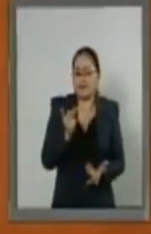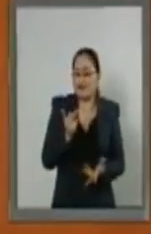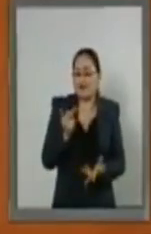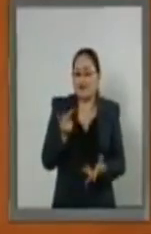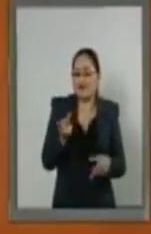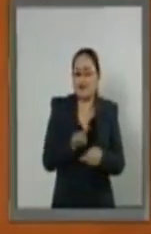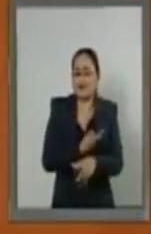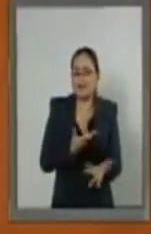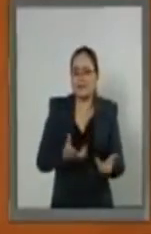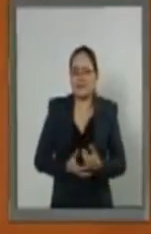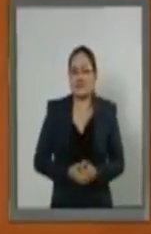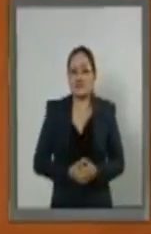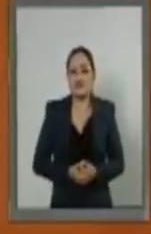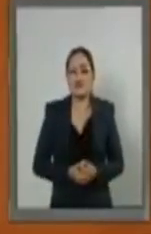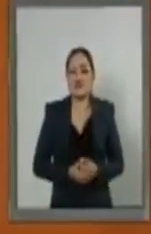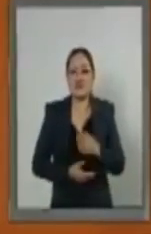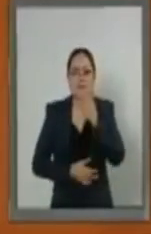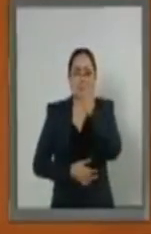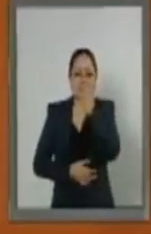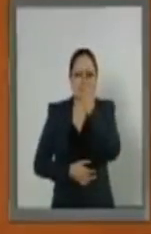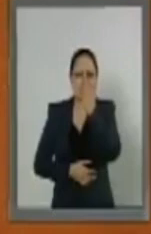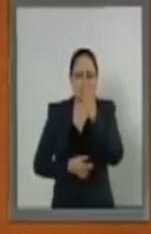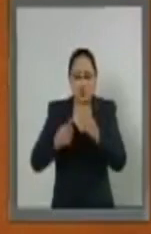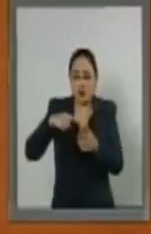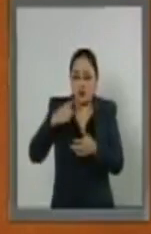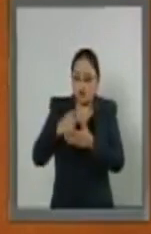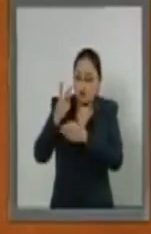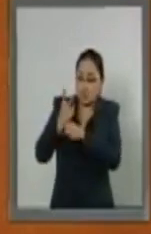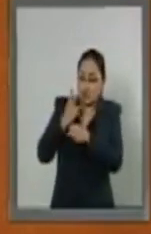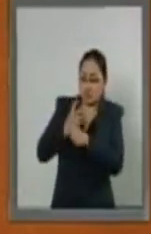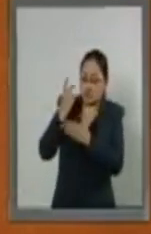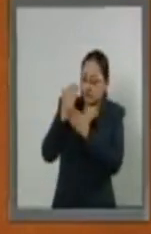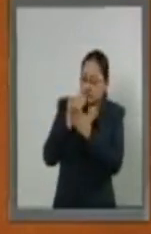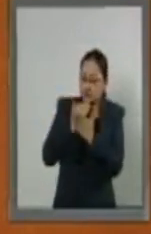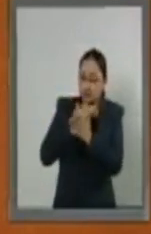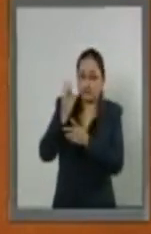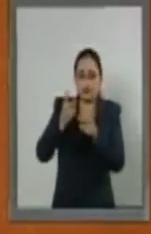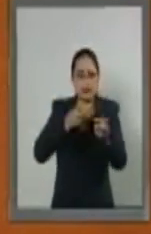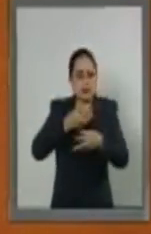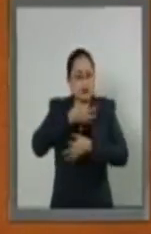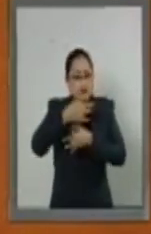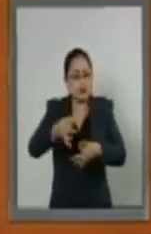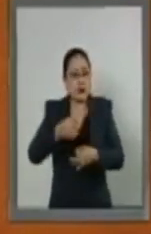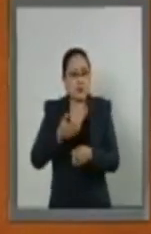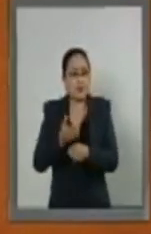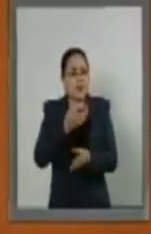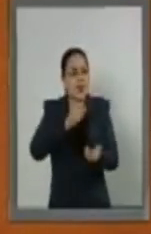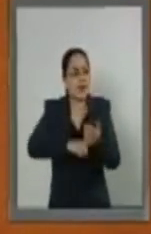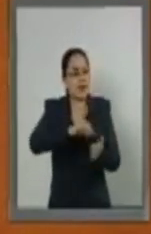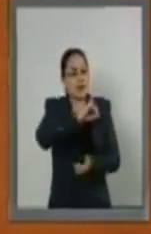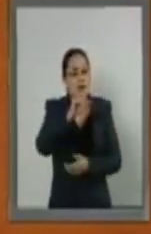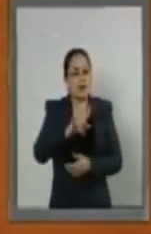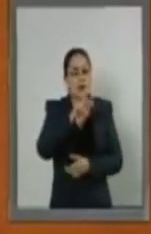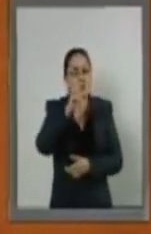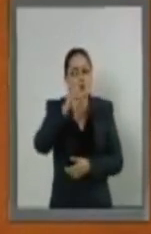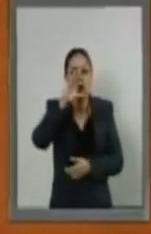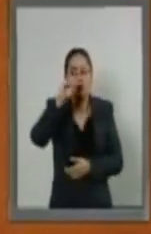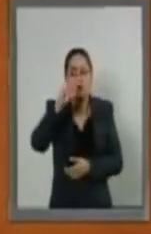Leí nuestra convocatoria en la Junta de Coordinación Política,